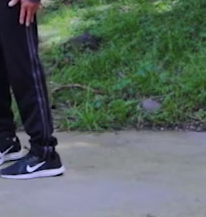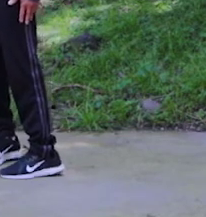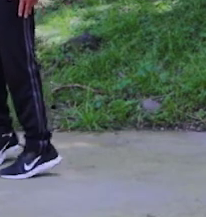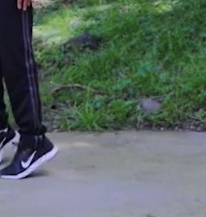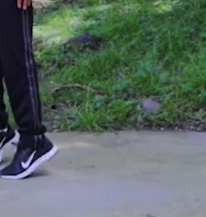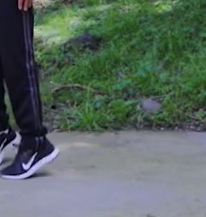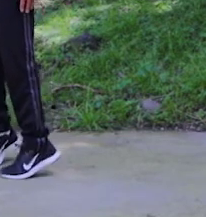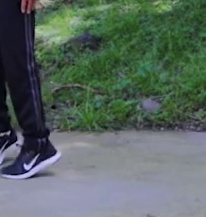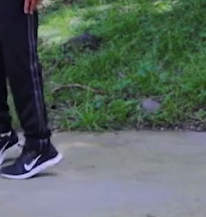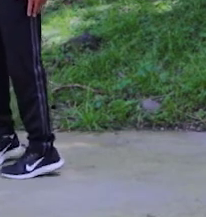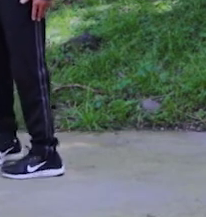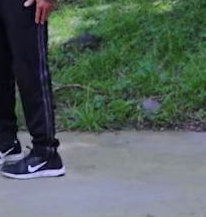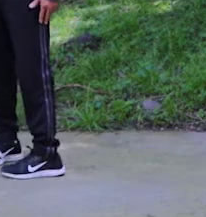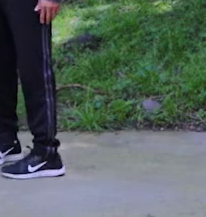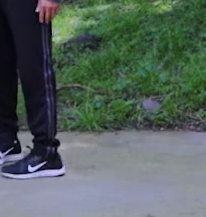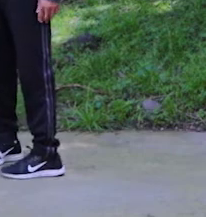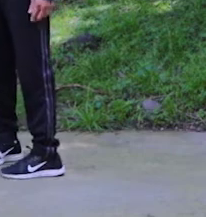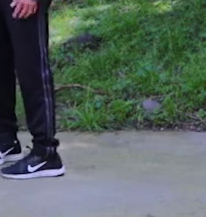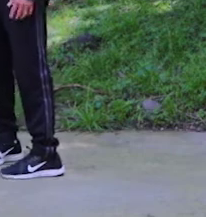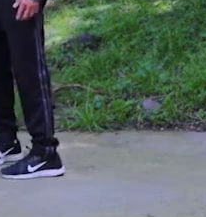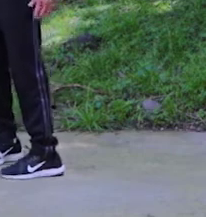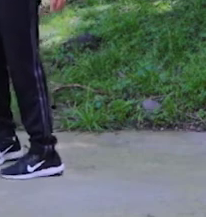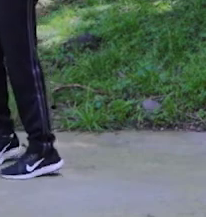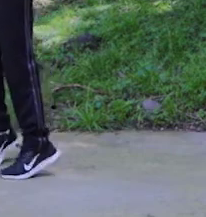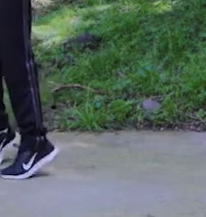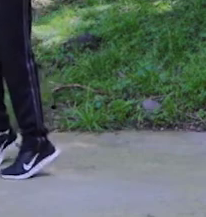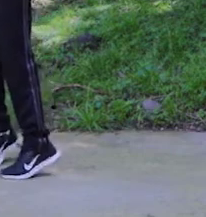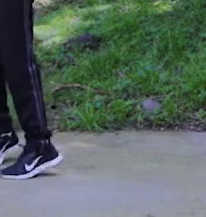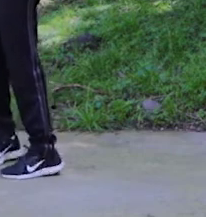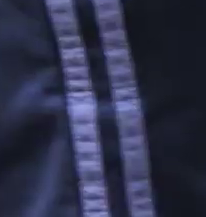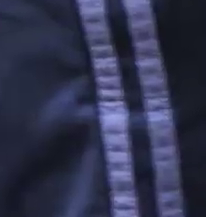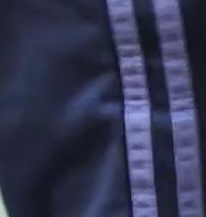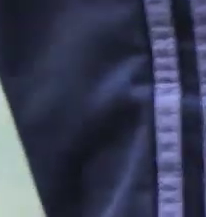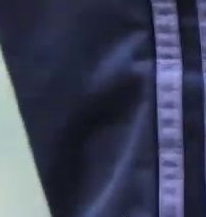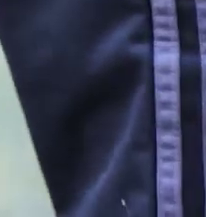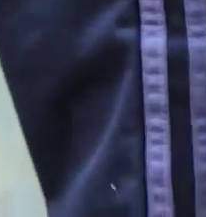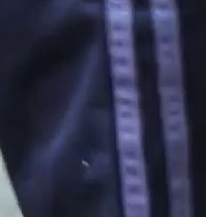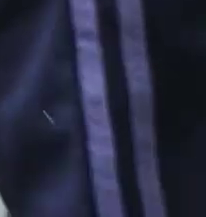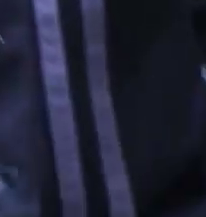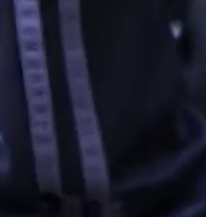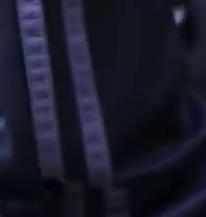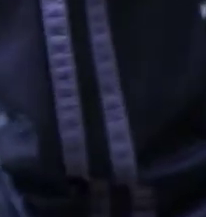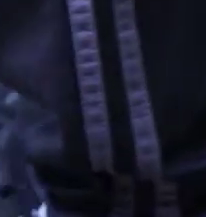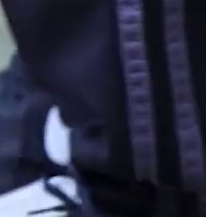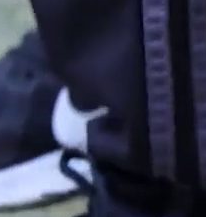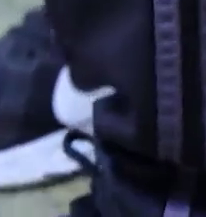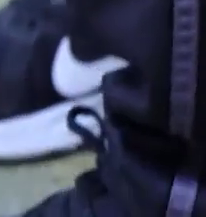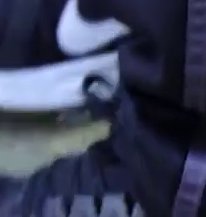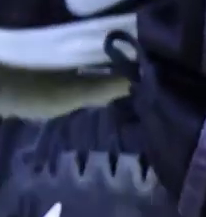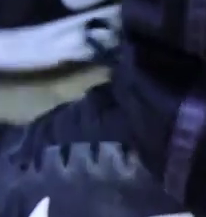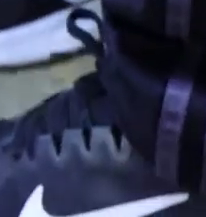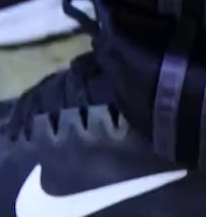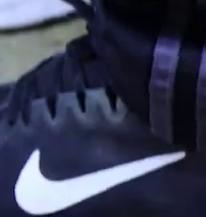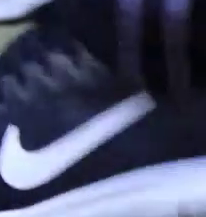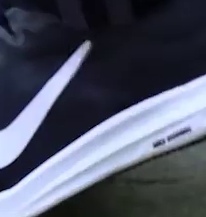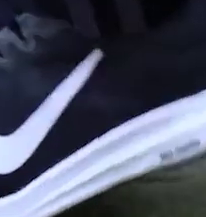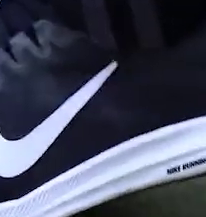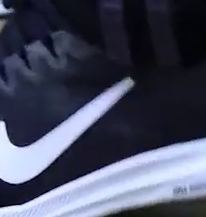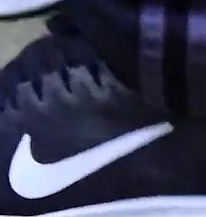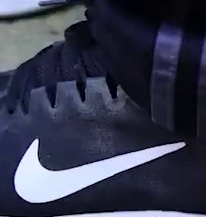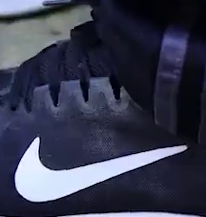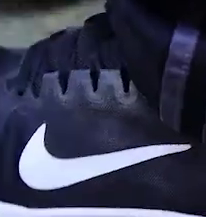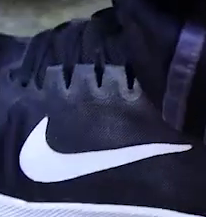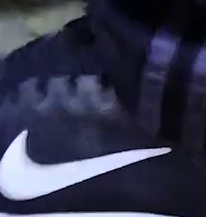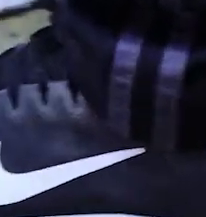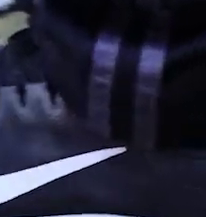talones. Arriba. Eso. Utilizamos nuestros brazos para tener equilibrio. Muy bien. Una vez